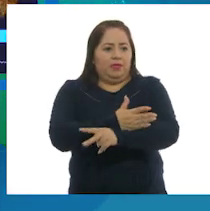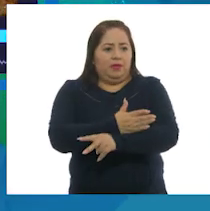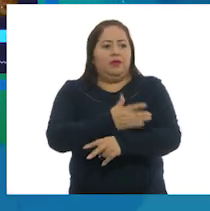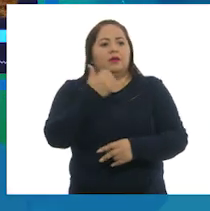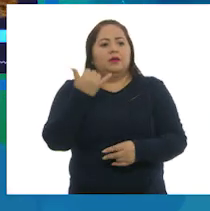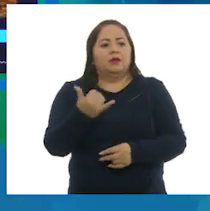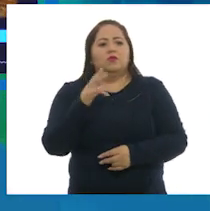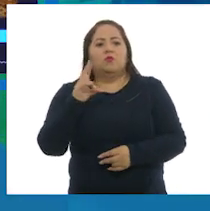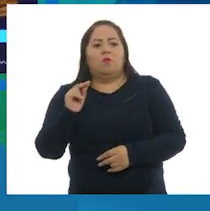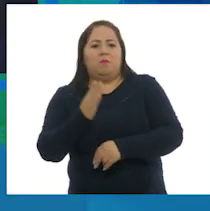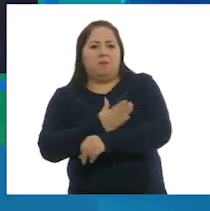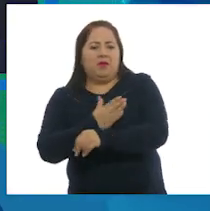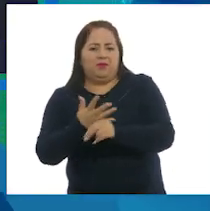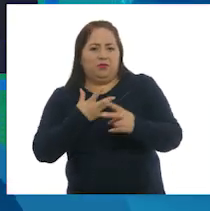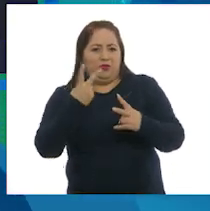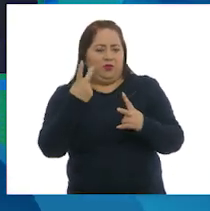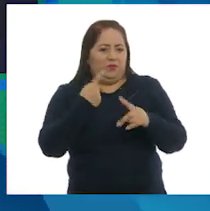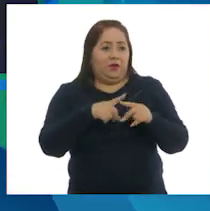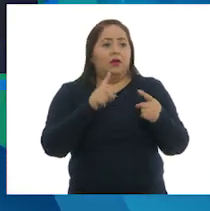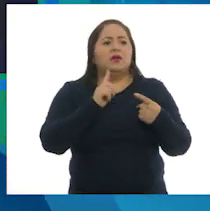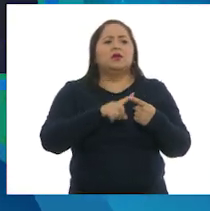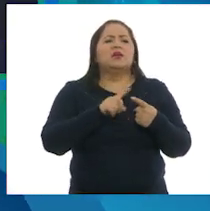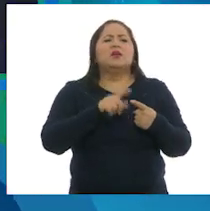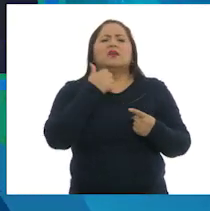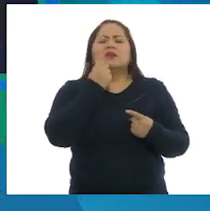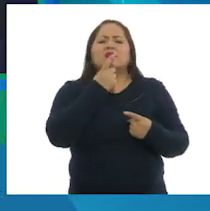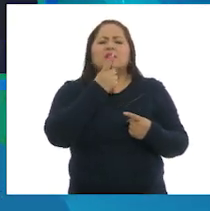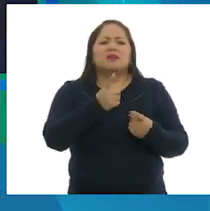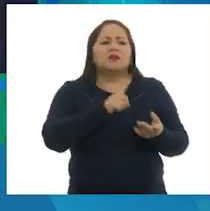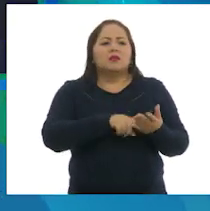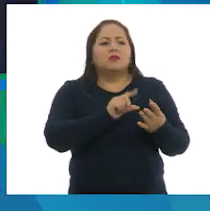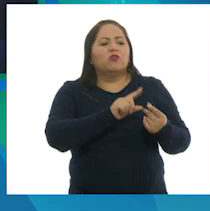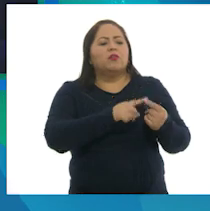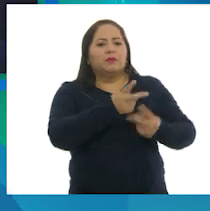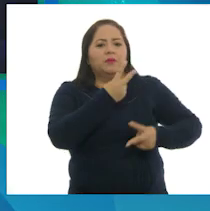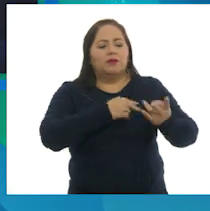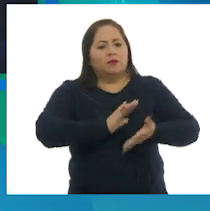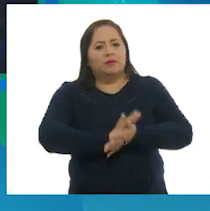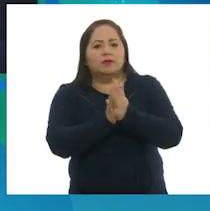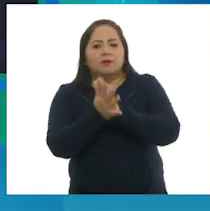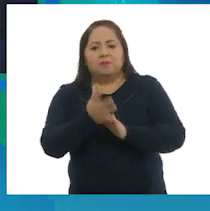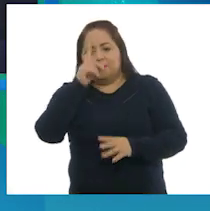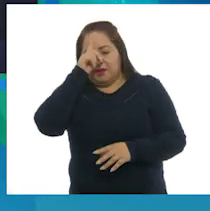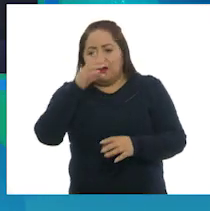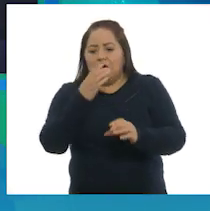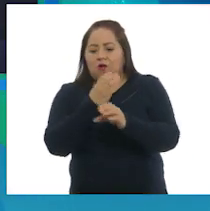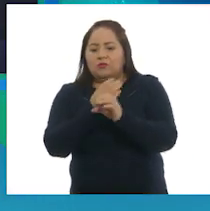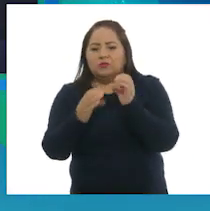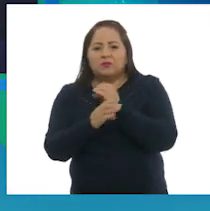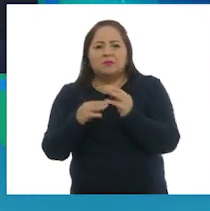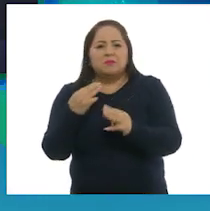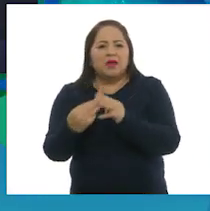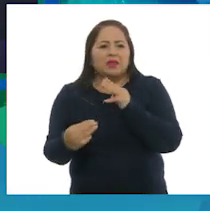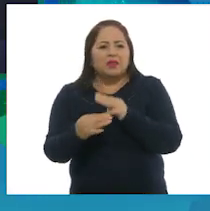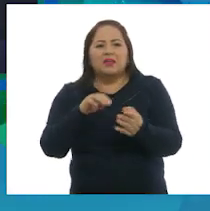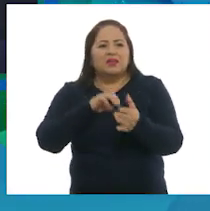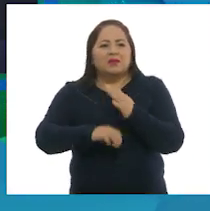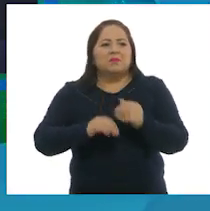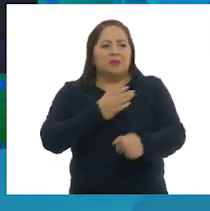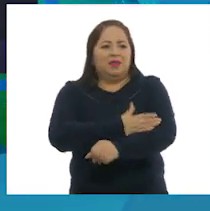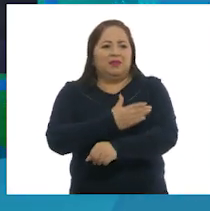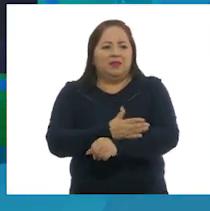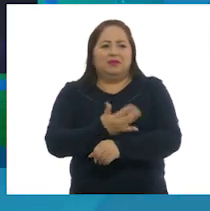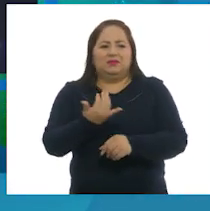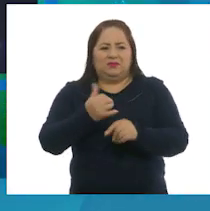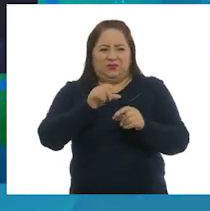y no maderable. La primera se refiere a bienes provenientes de la transformación de materiales leñosos, como la madera y